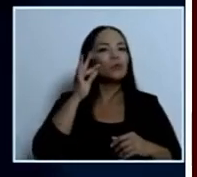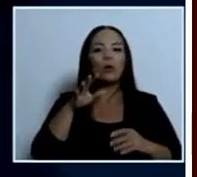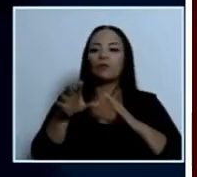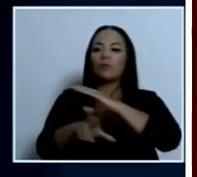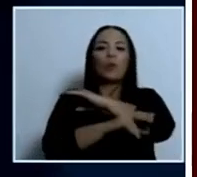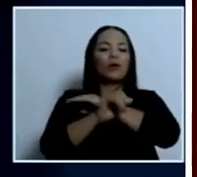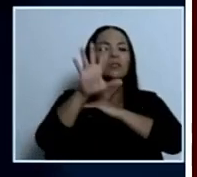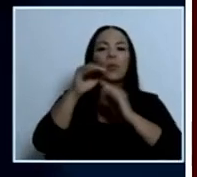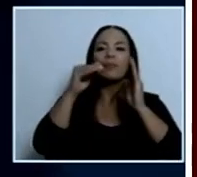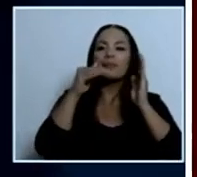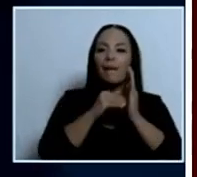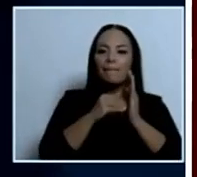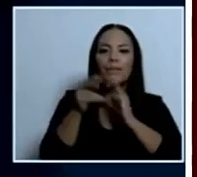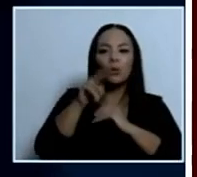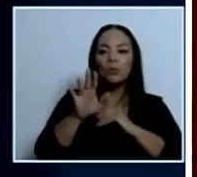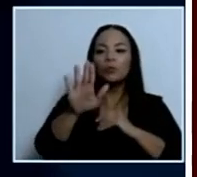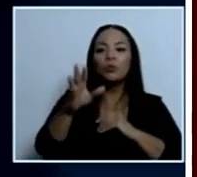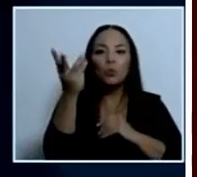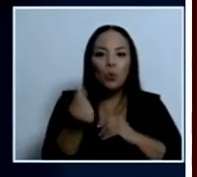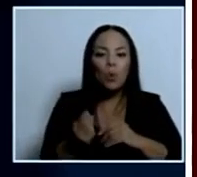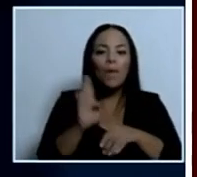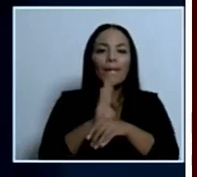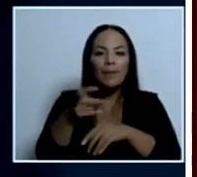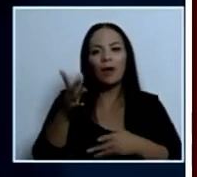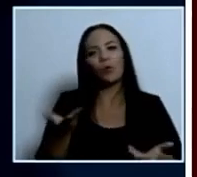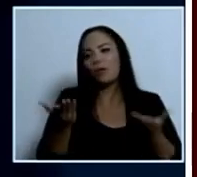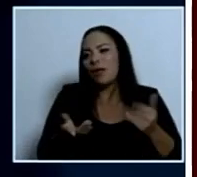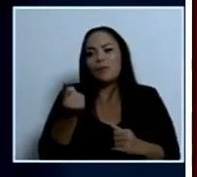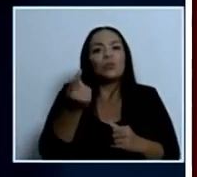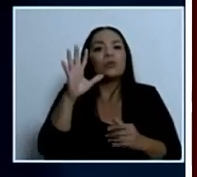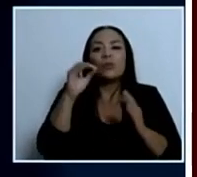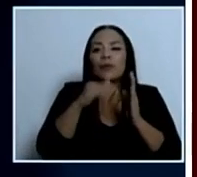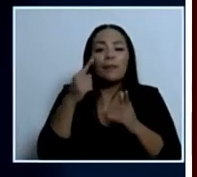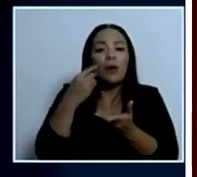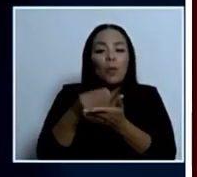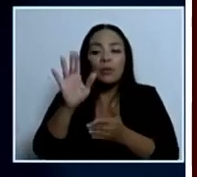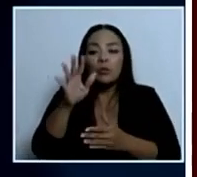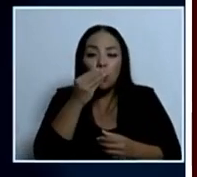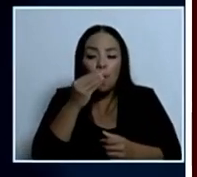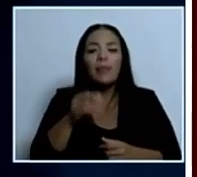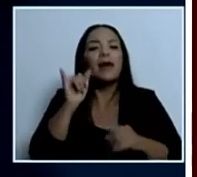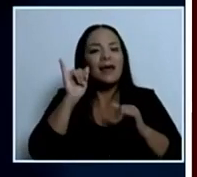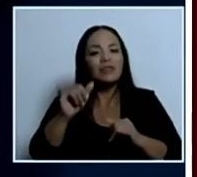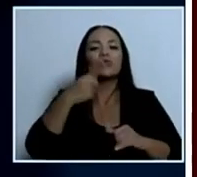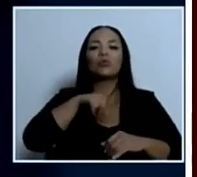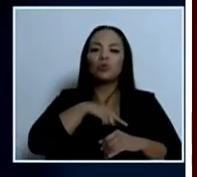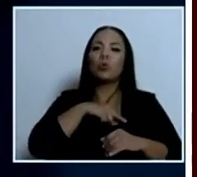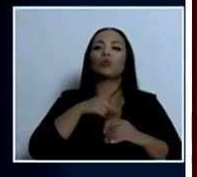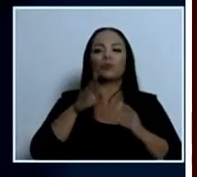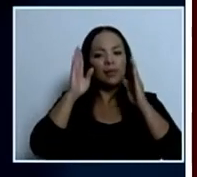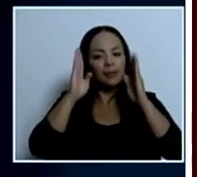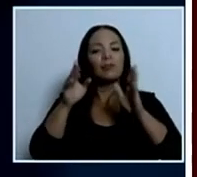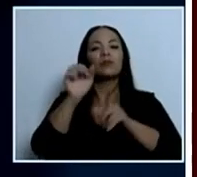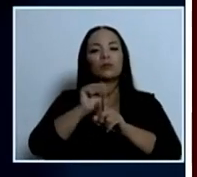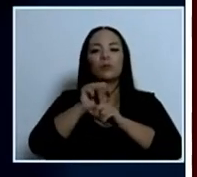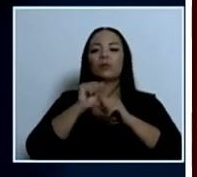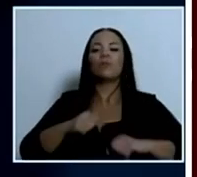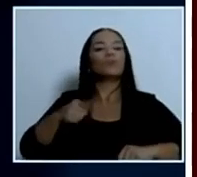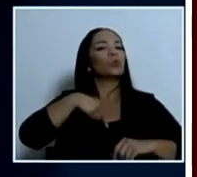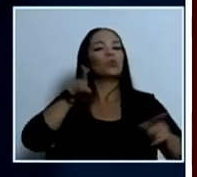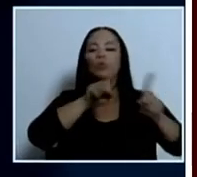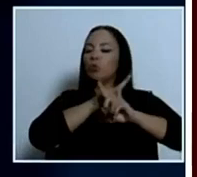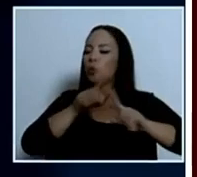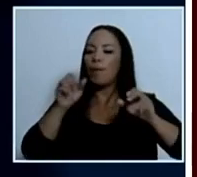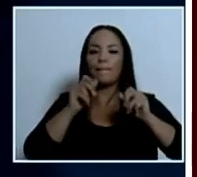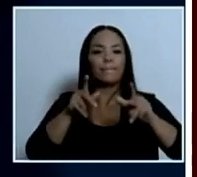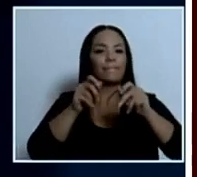colones que tenía en su cuenta que era todo lo que tenía para comprar el diario eso es lo que estamos atacando es lo que no estamos permitiendo